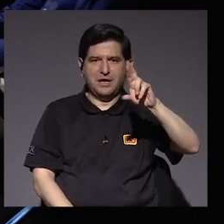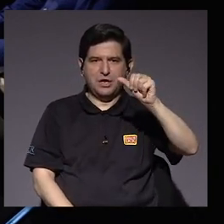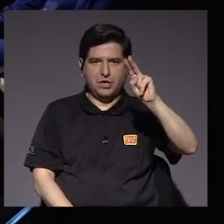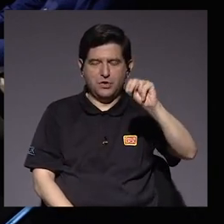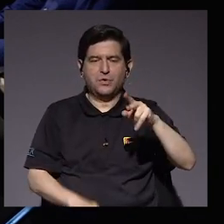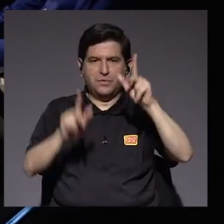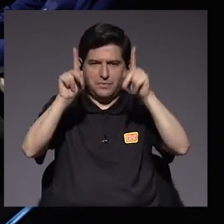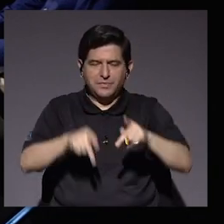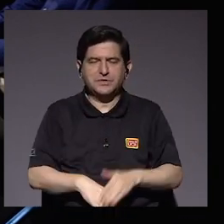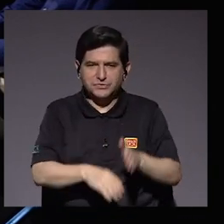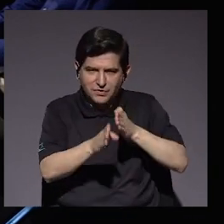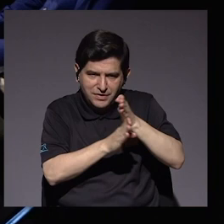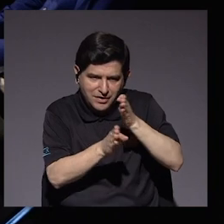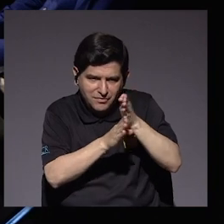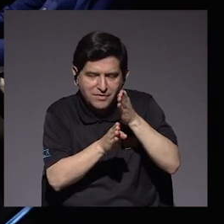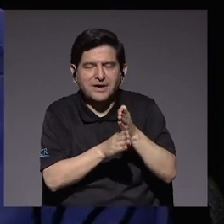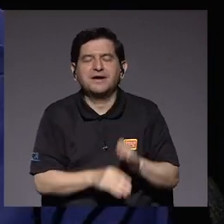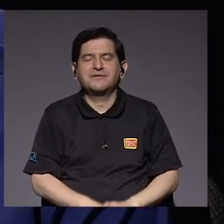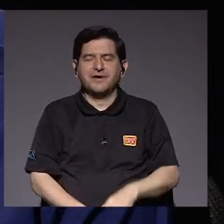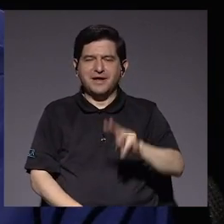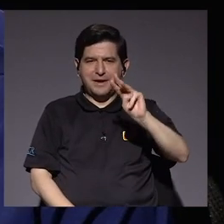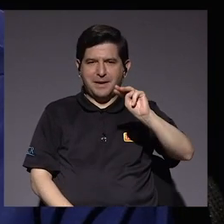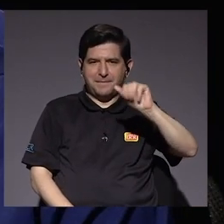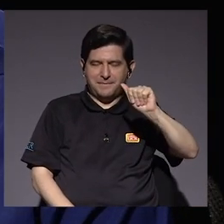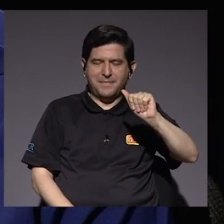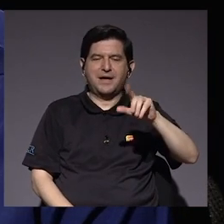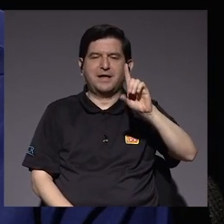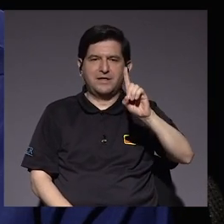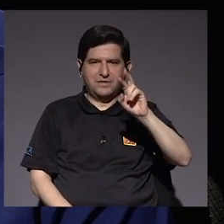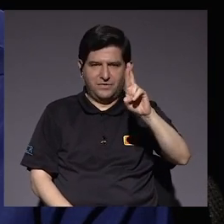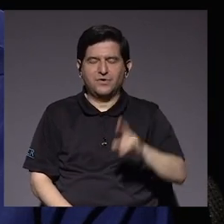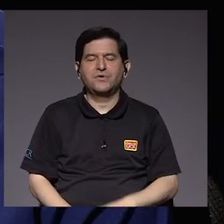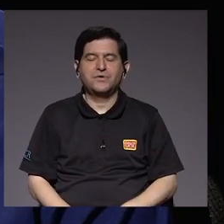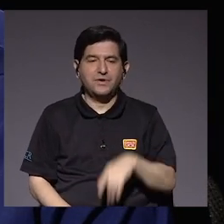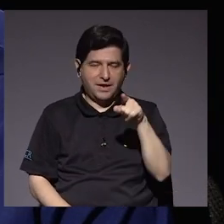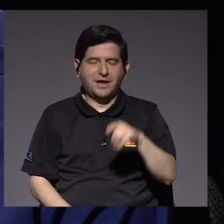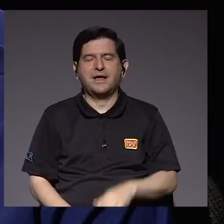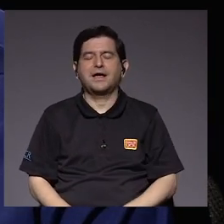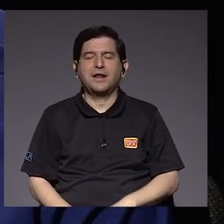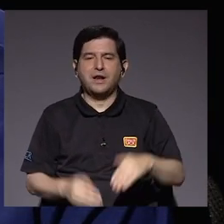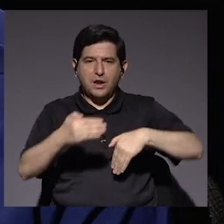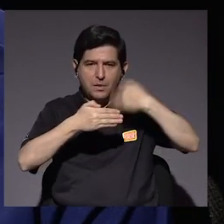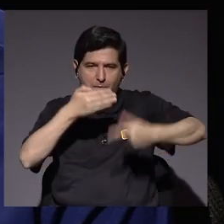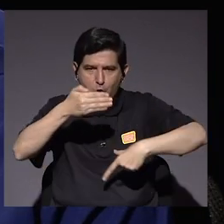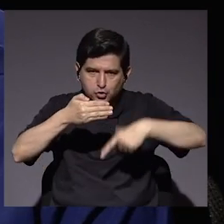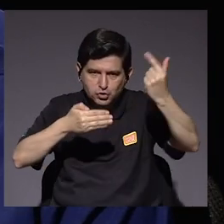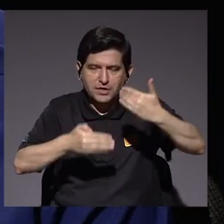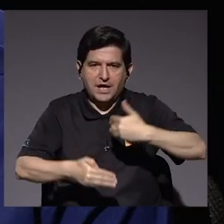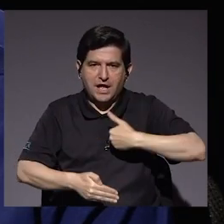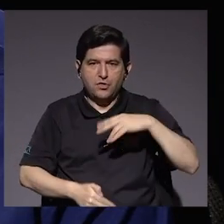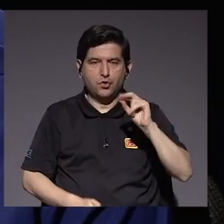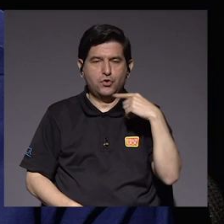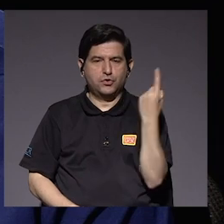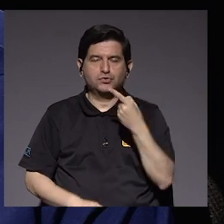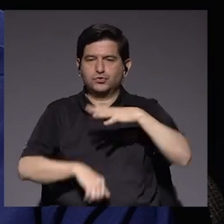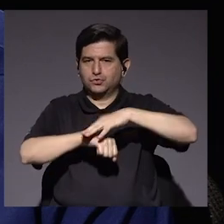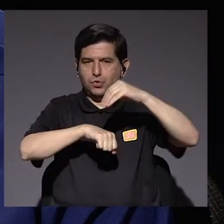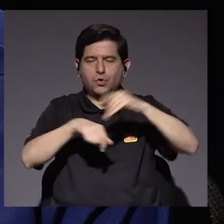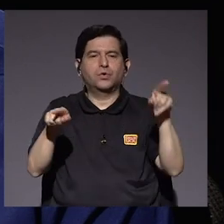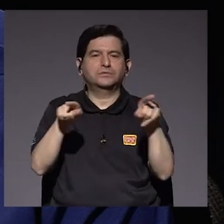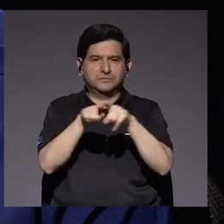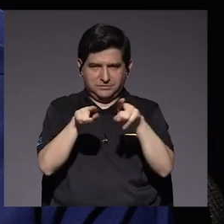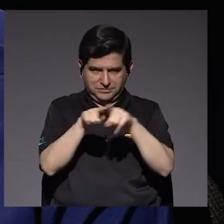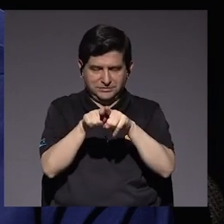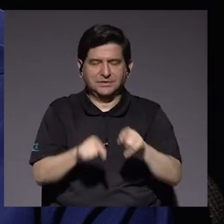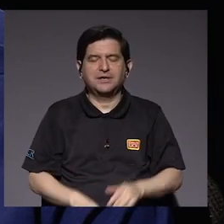Con trayectoria académica, maestrías y doctorados, microbiólogo y químico clínico, con un posgrado no solamente en Suecia, sino también su